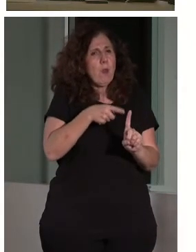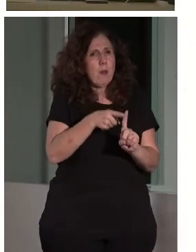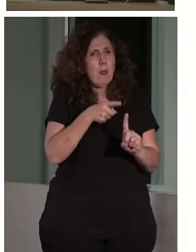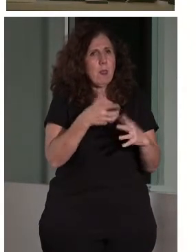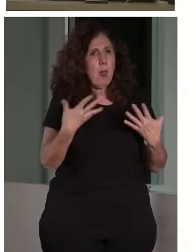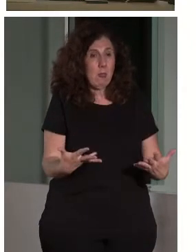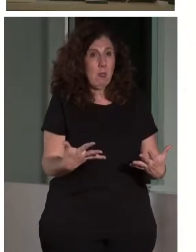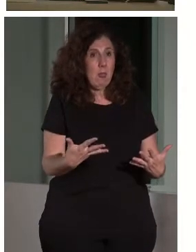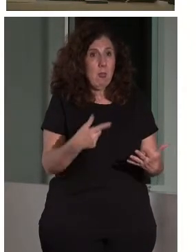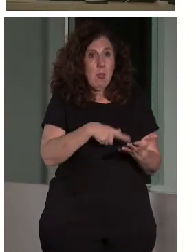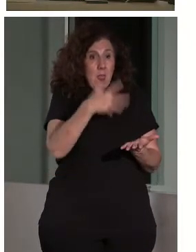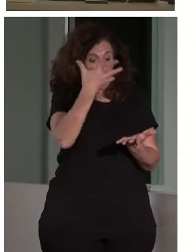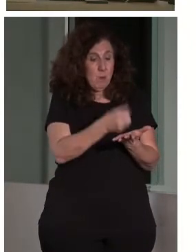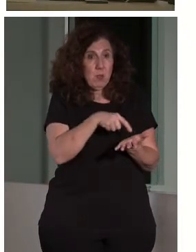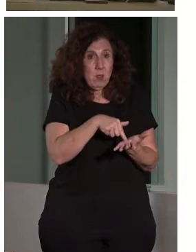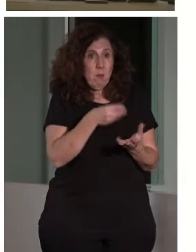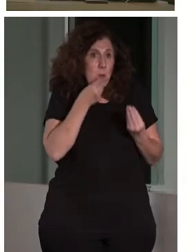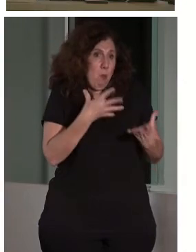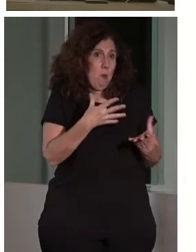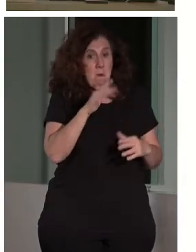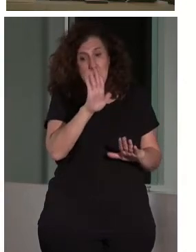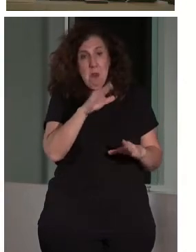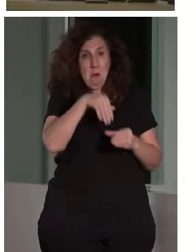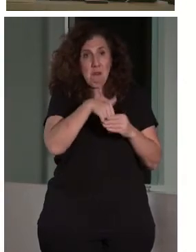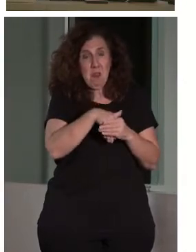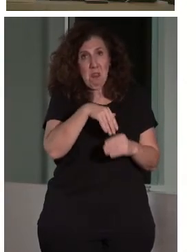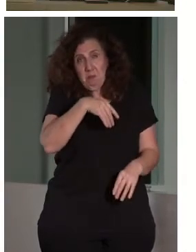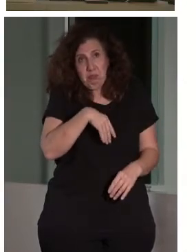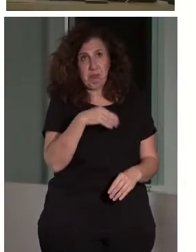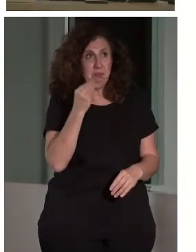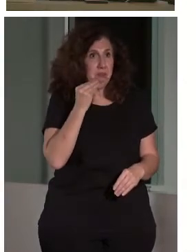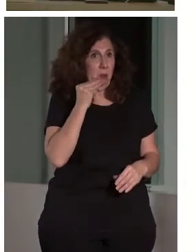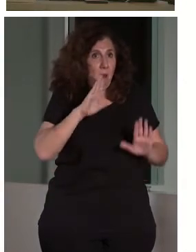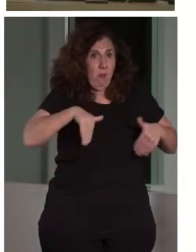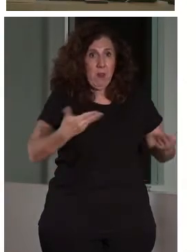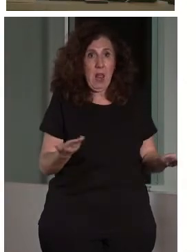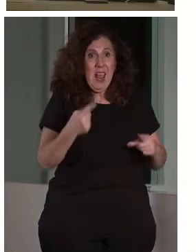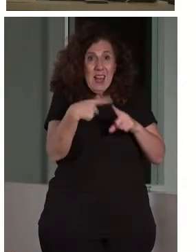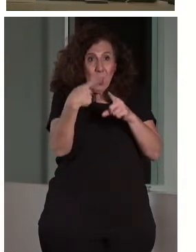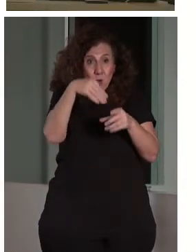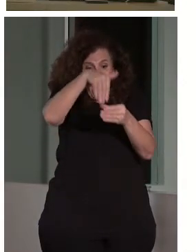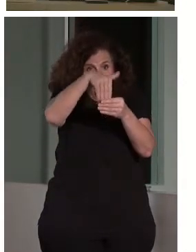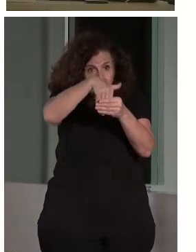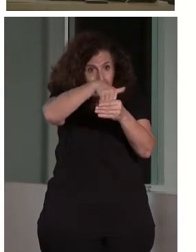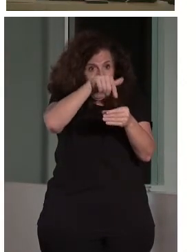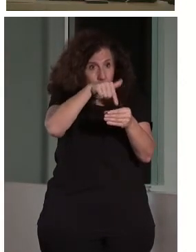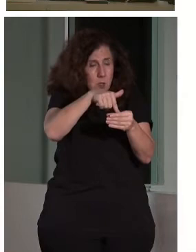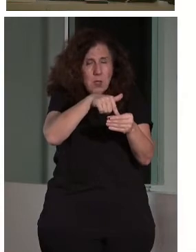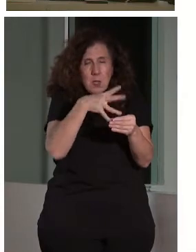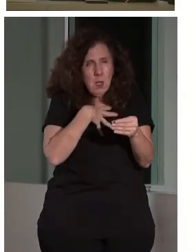dispositivos son muy inteligentes, pero el contenido es idiota. O sea, si las cosas que le hemos metido dentro son infumables,